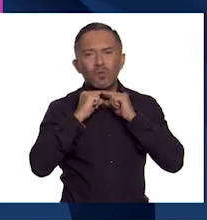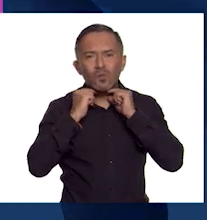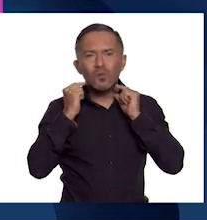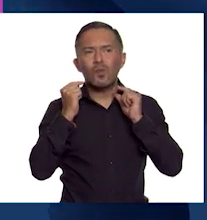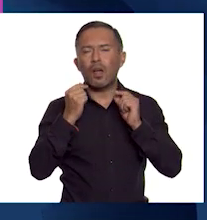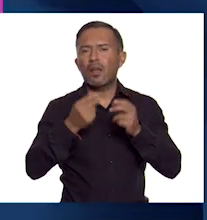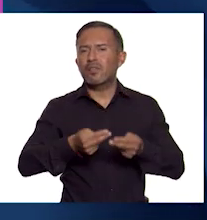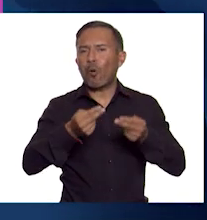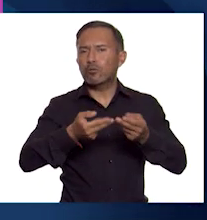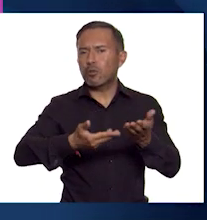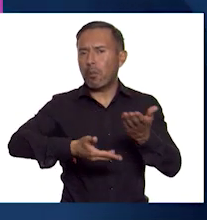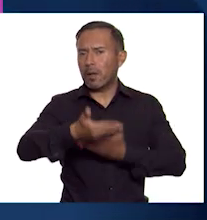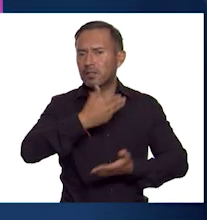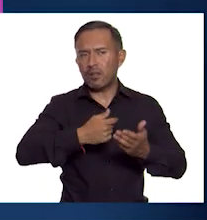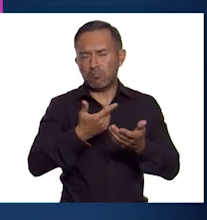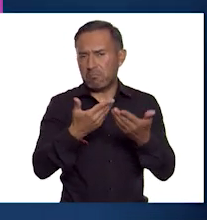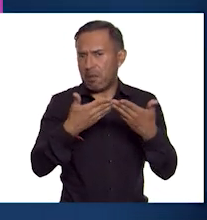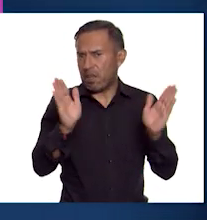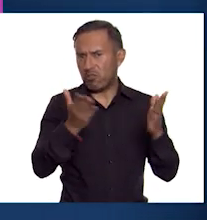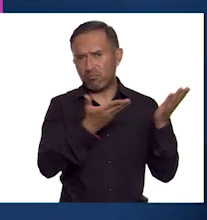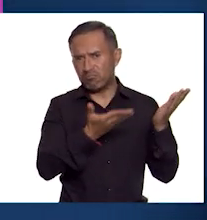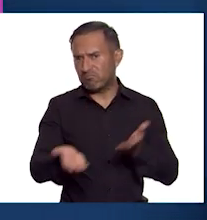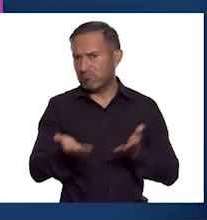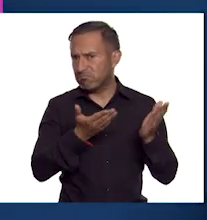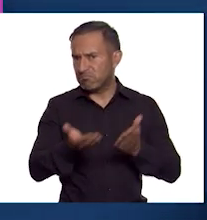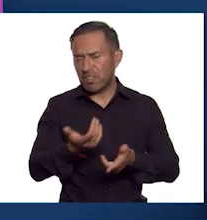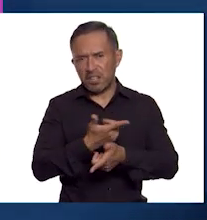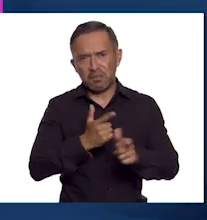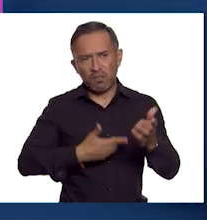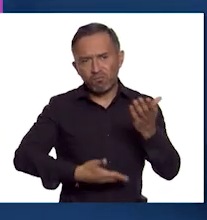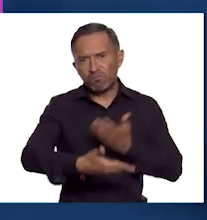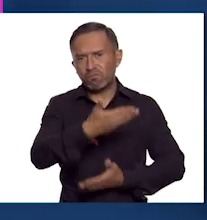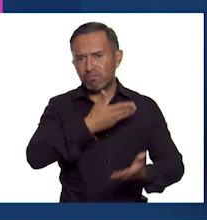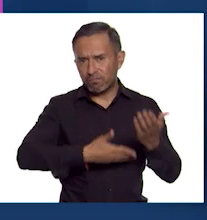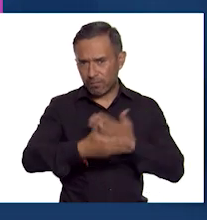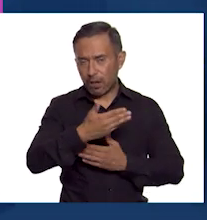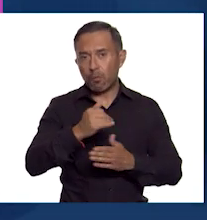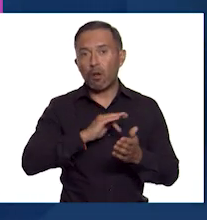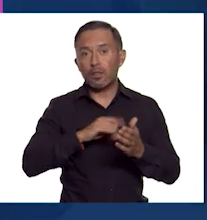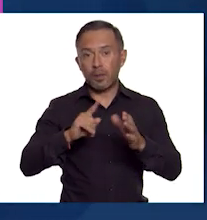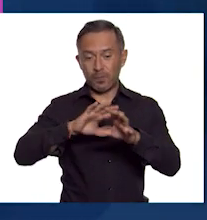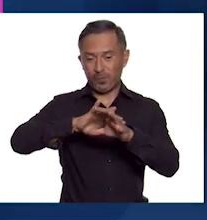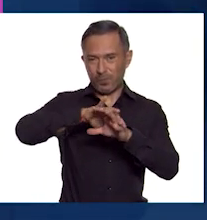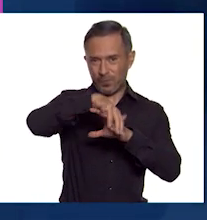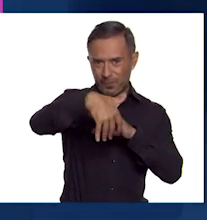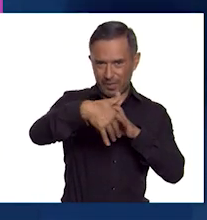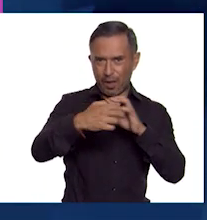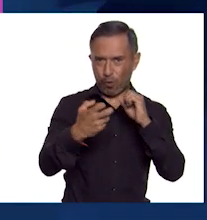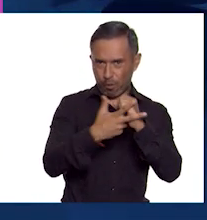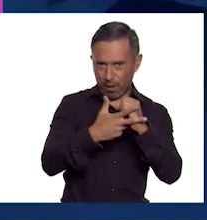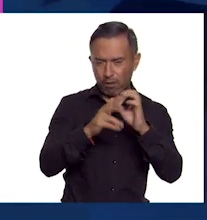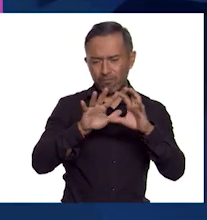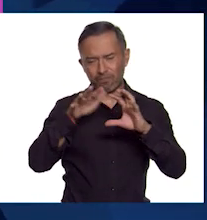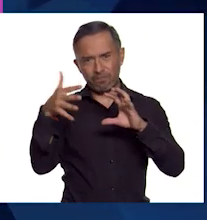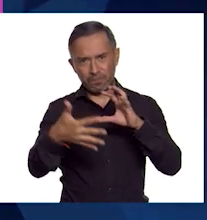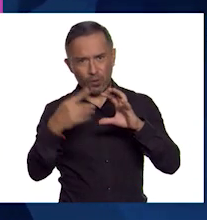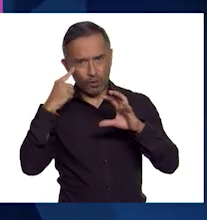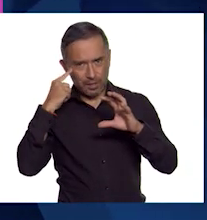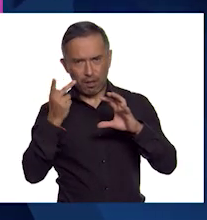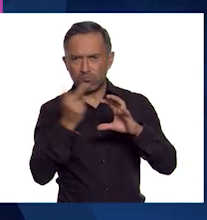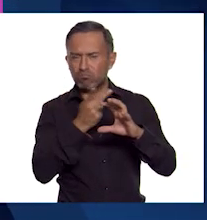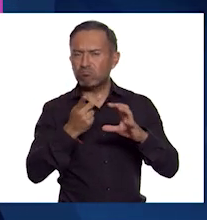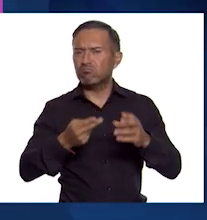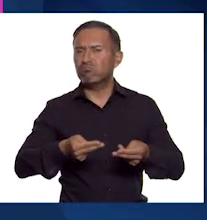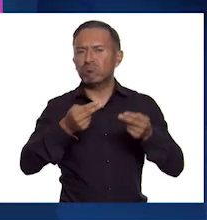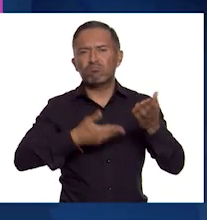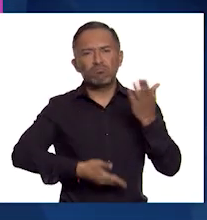Durante este periodo, hubo un comercio continuo en Oriente y Occidente, ya que los mongoles se lograron